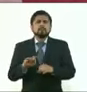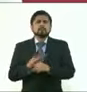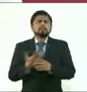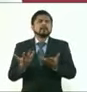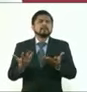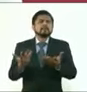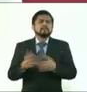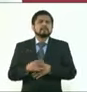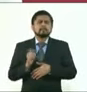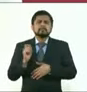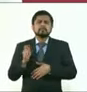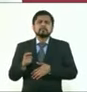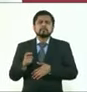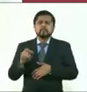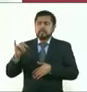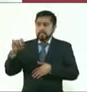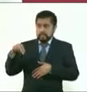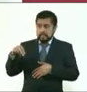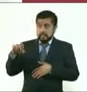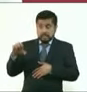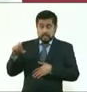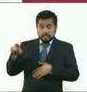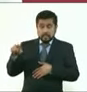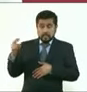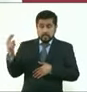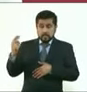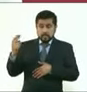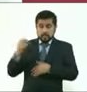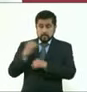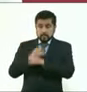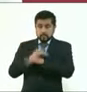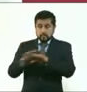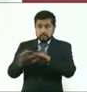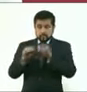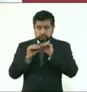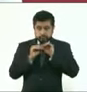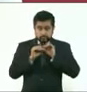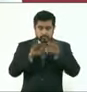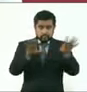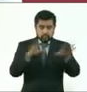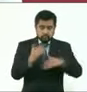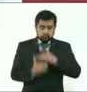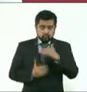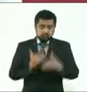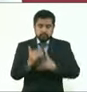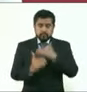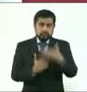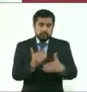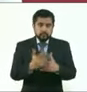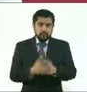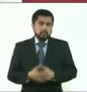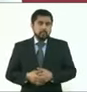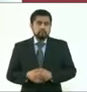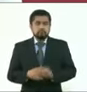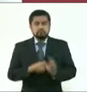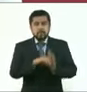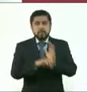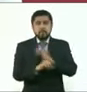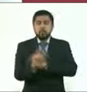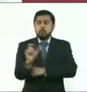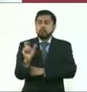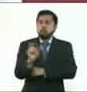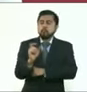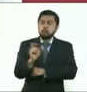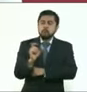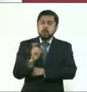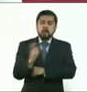el INE informe todo el procedimiento. ¿Cuándo será el proceso